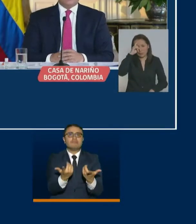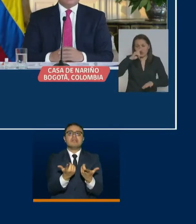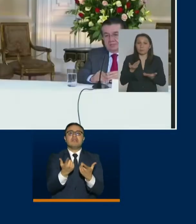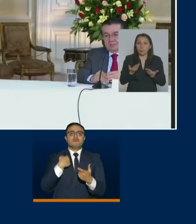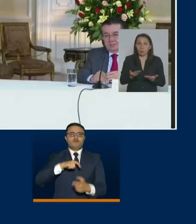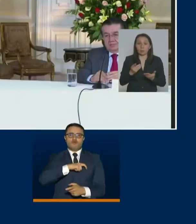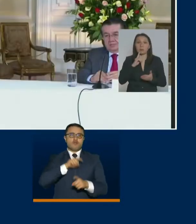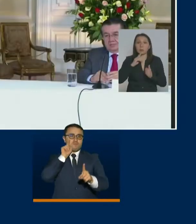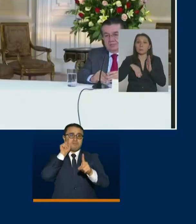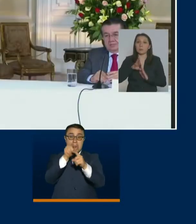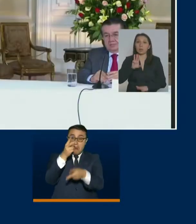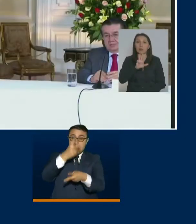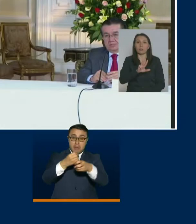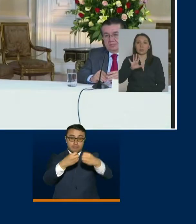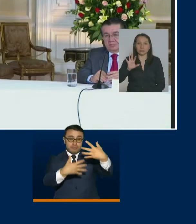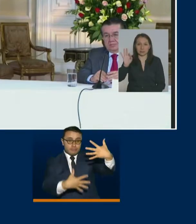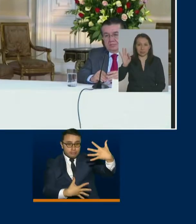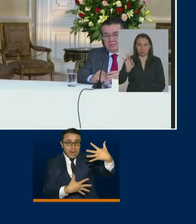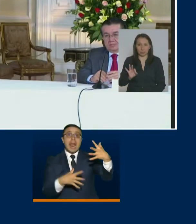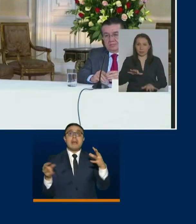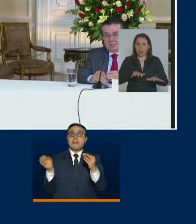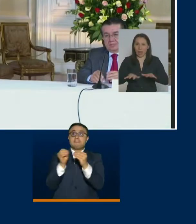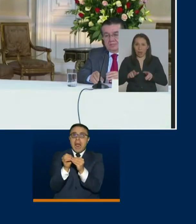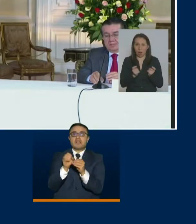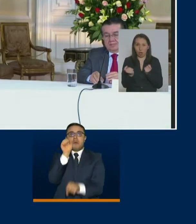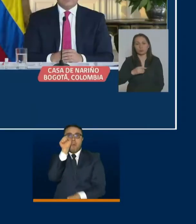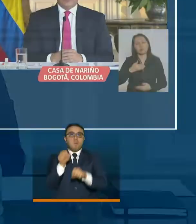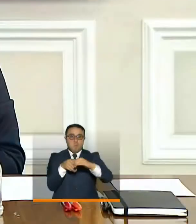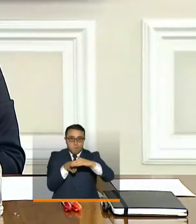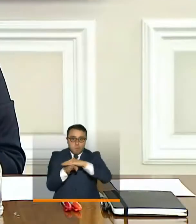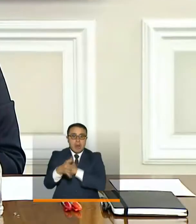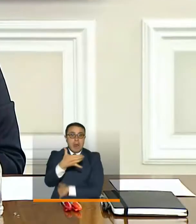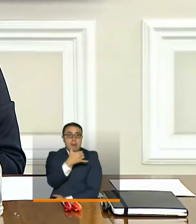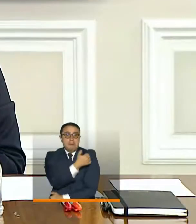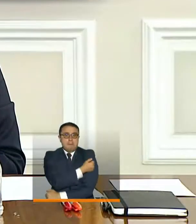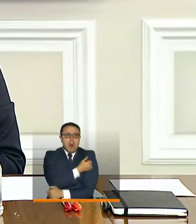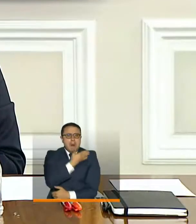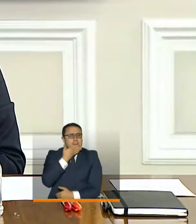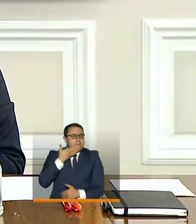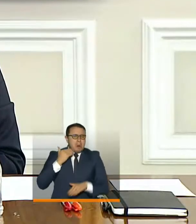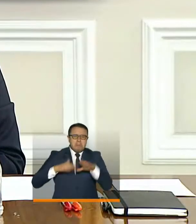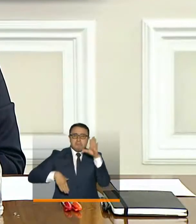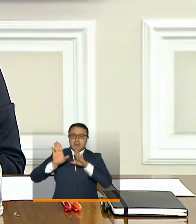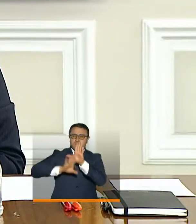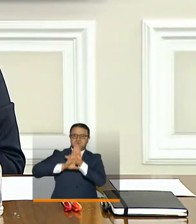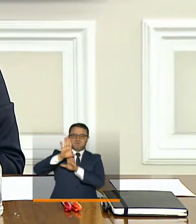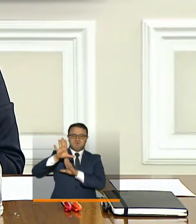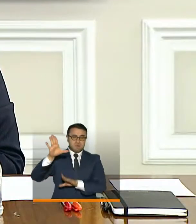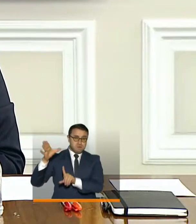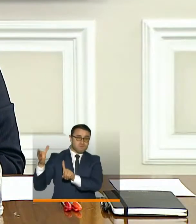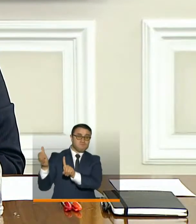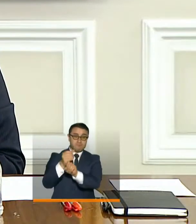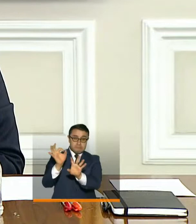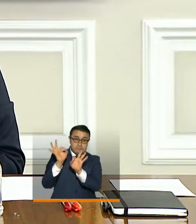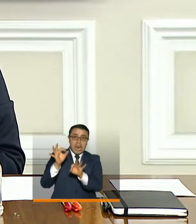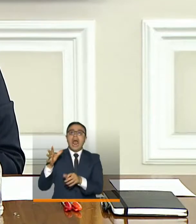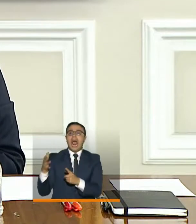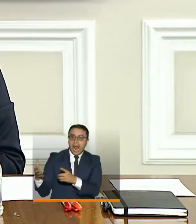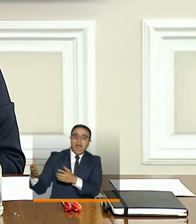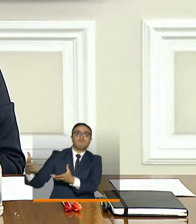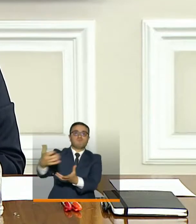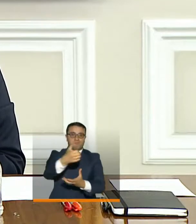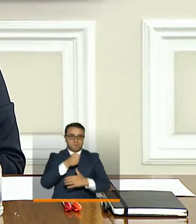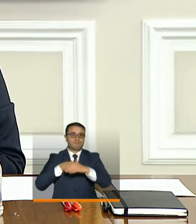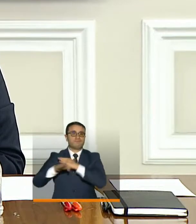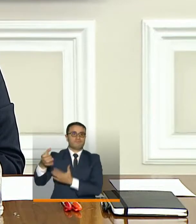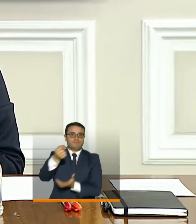diversificamos riesgos, sino que tenemos la posibilidad de acceder a los mejores desarrollos eventuales de vacunas y